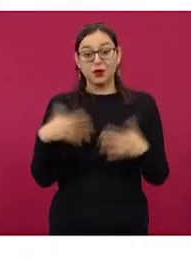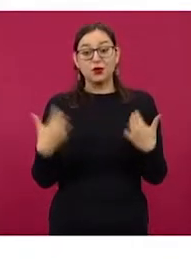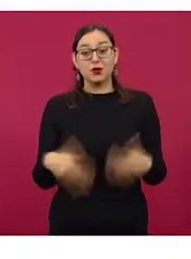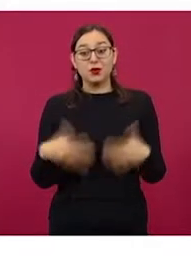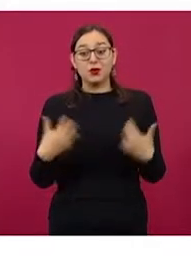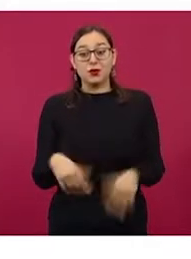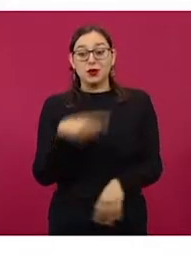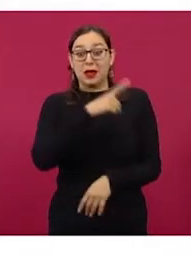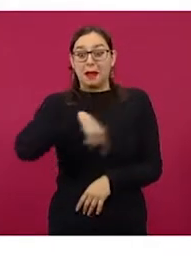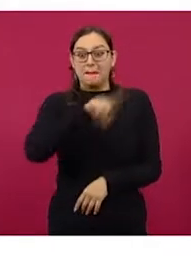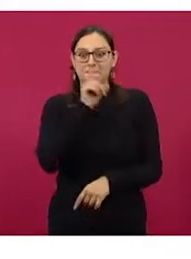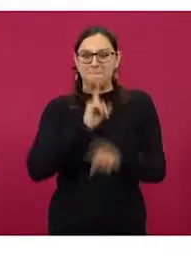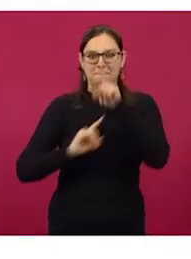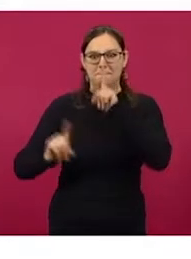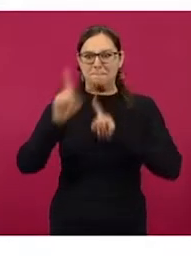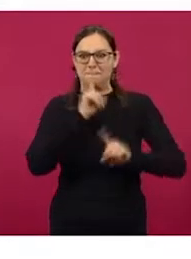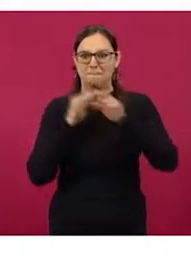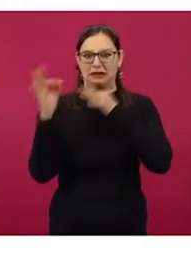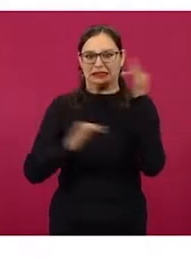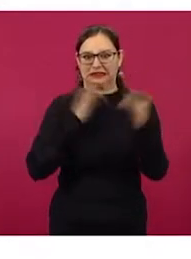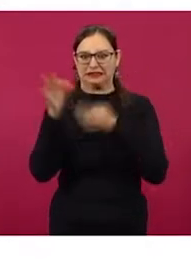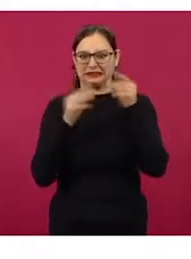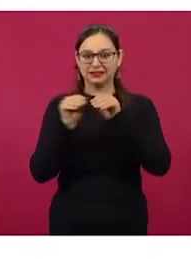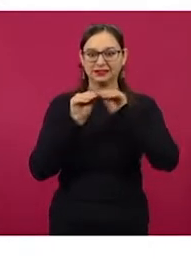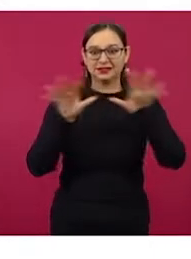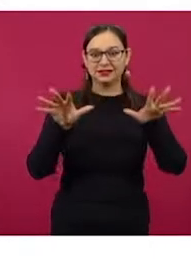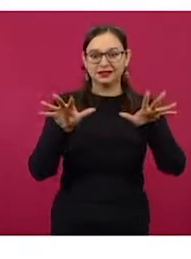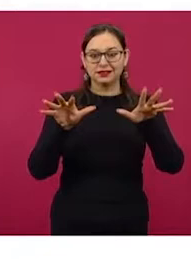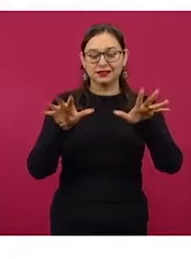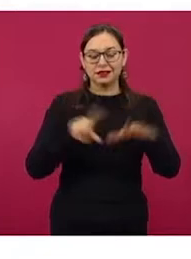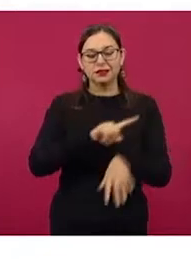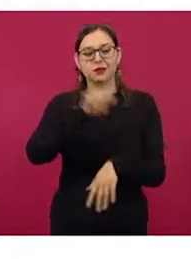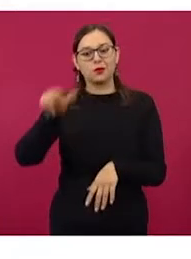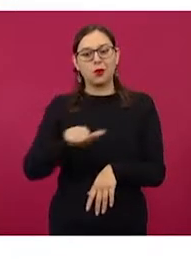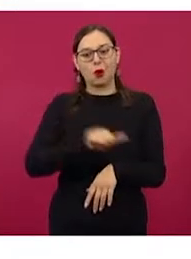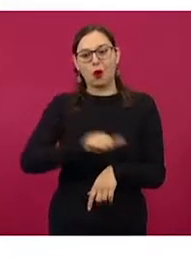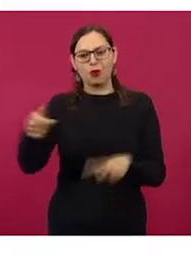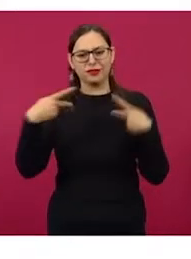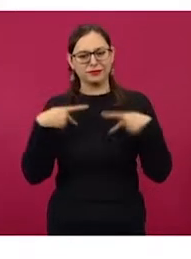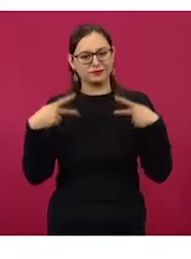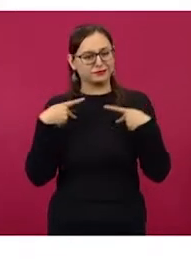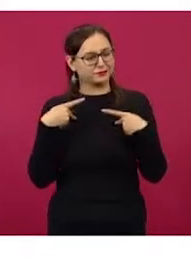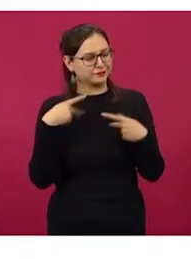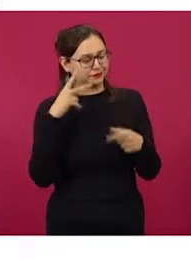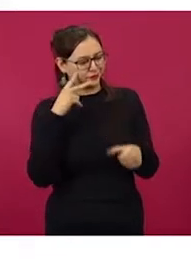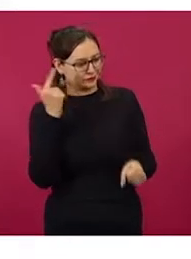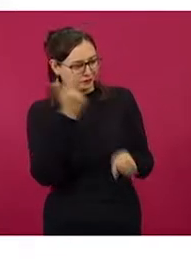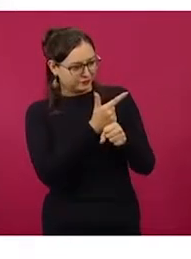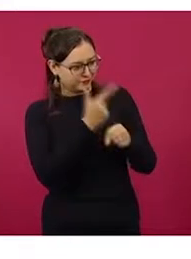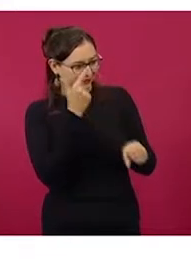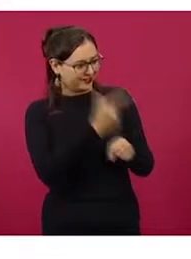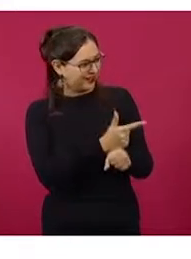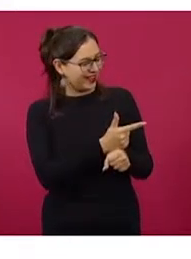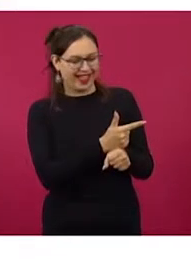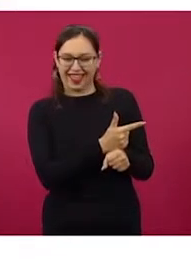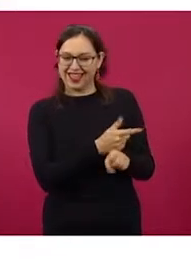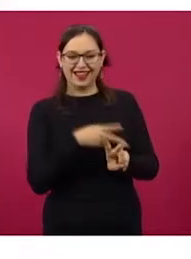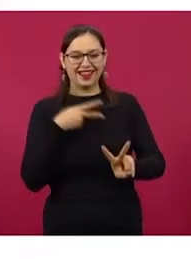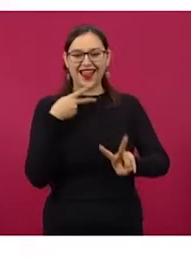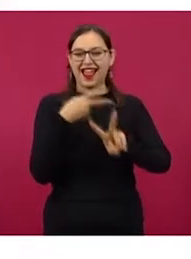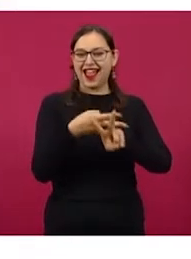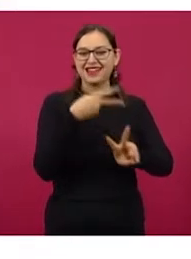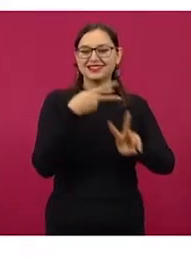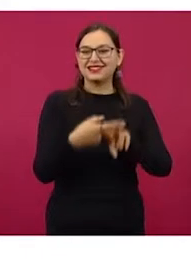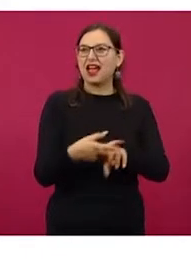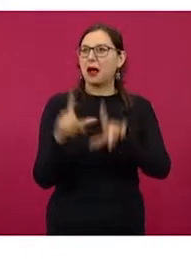poco, pues otros usuarios usaron el mismo hashtag para contrarrestar la información que se difundía, tomándole